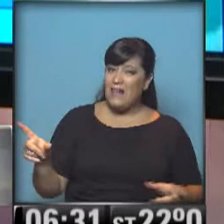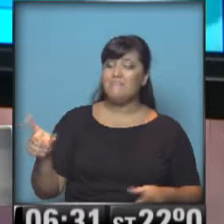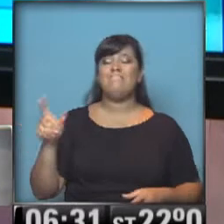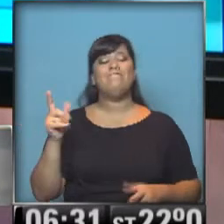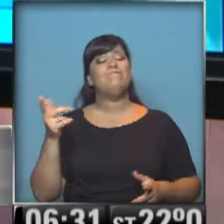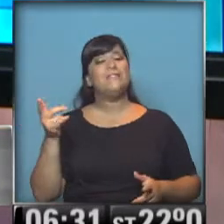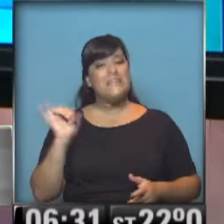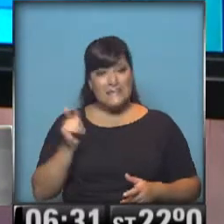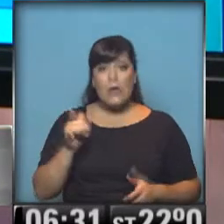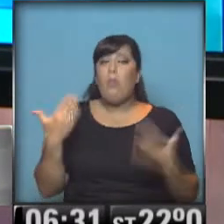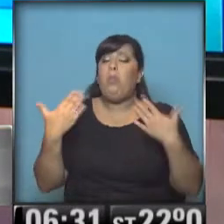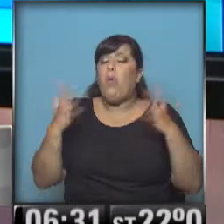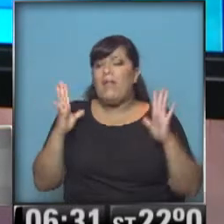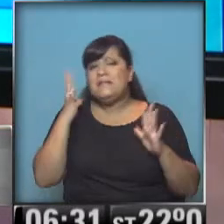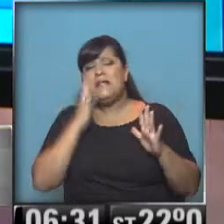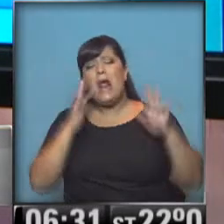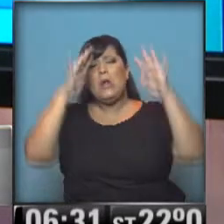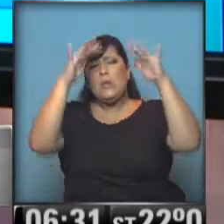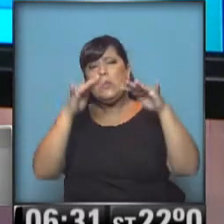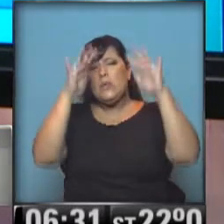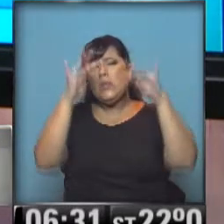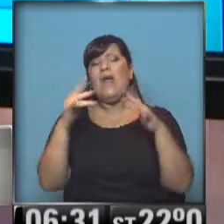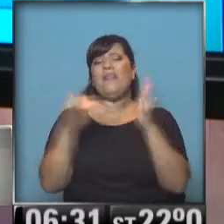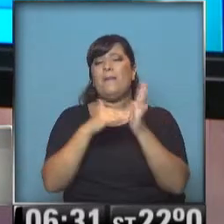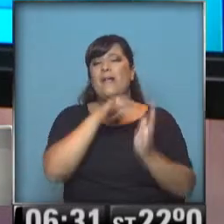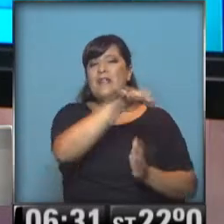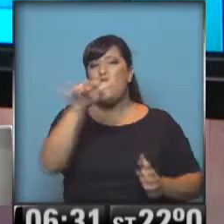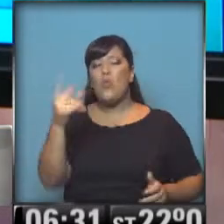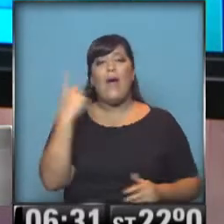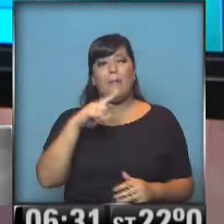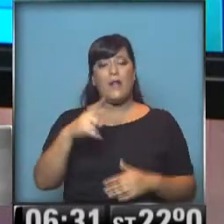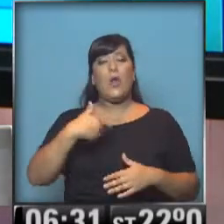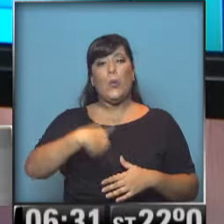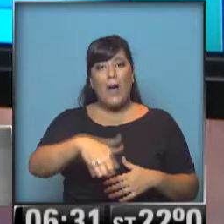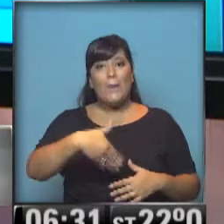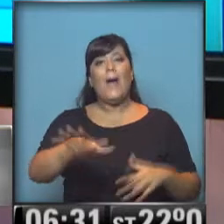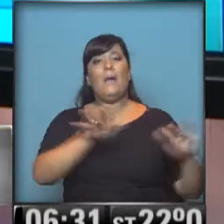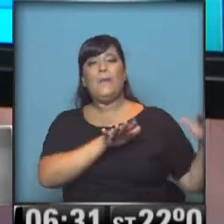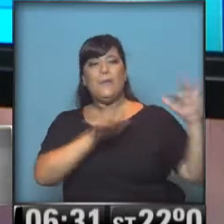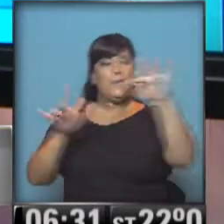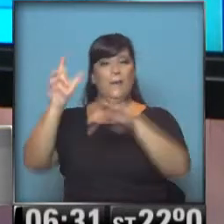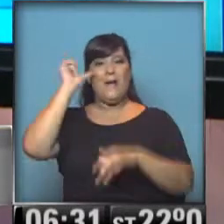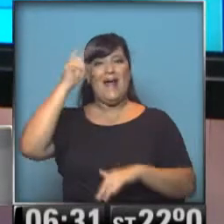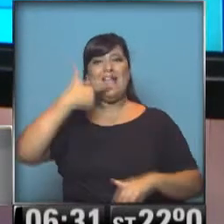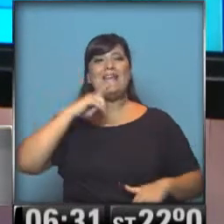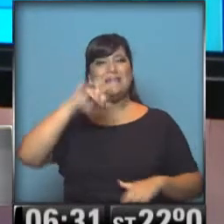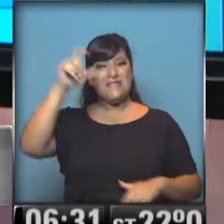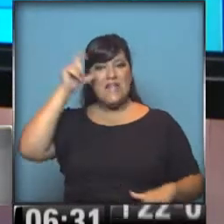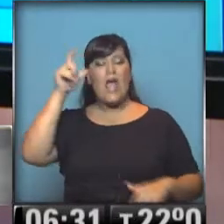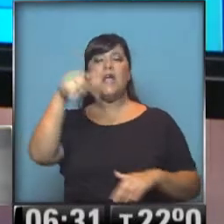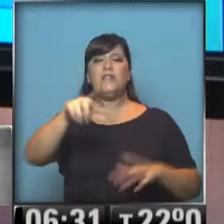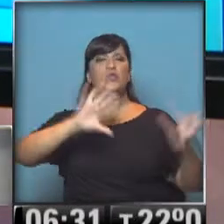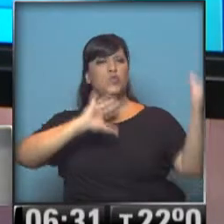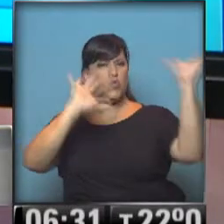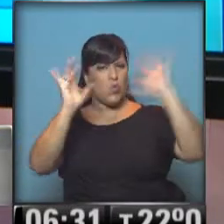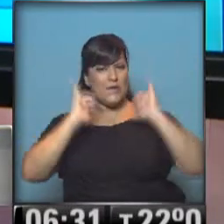si bien se pueden registrar algunas llovismitas en forma aislada, el sistema ya se está desplazando hacia el este, el cielo cubierto todavía bastante